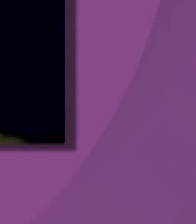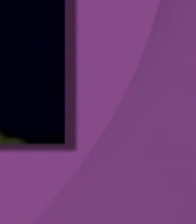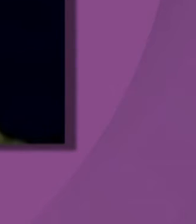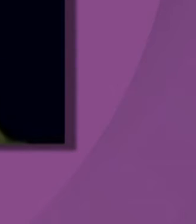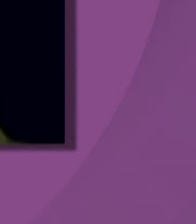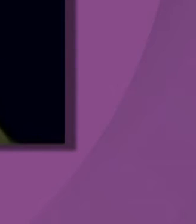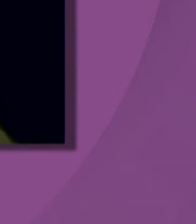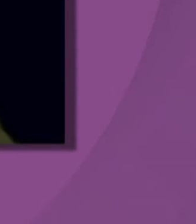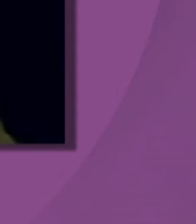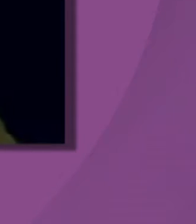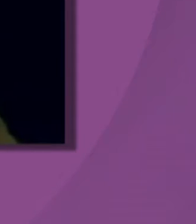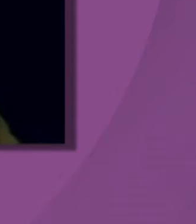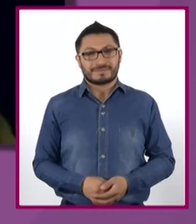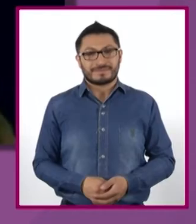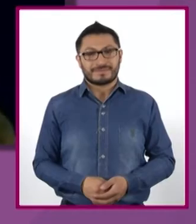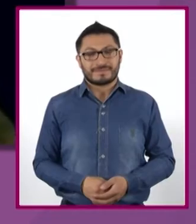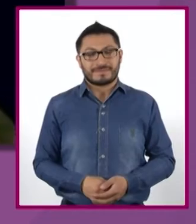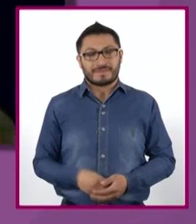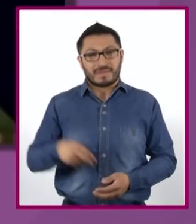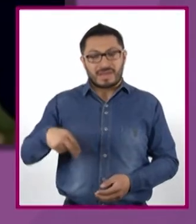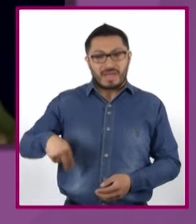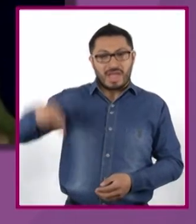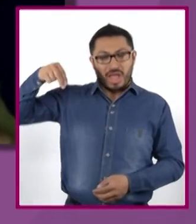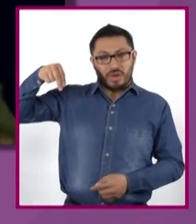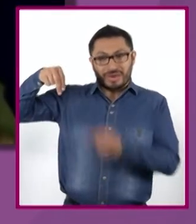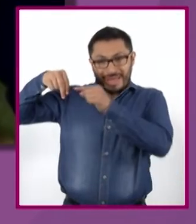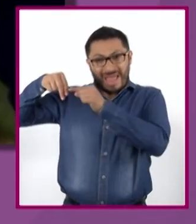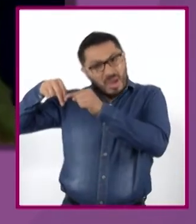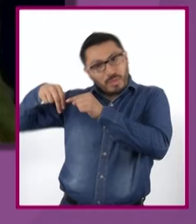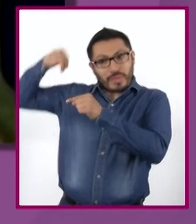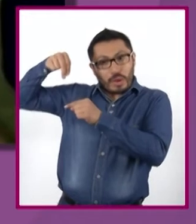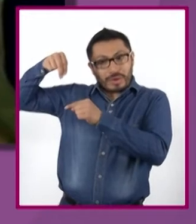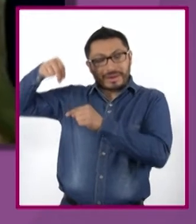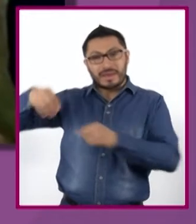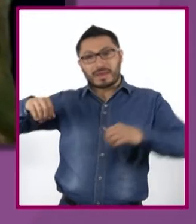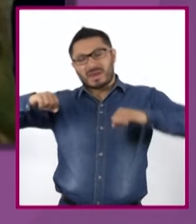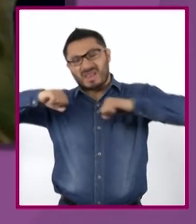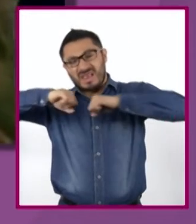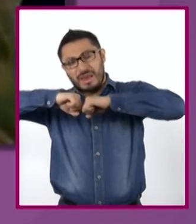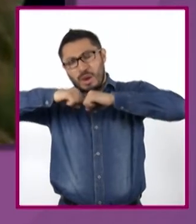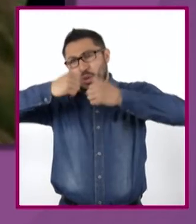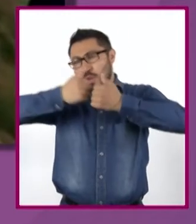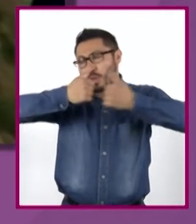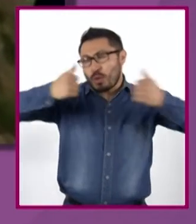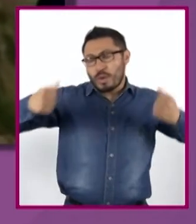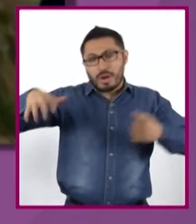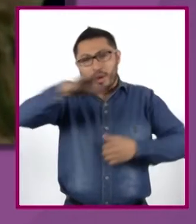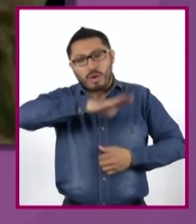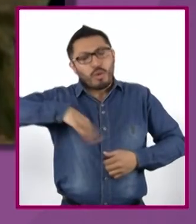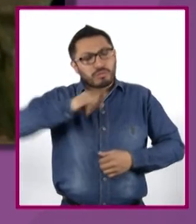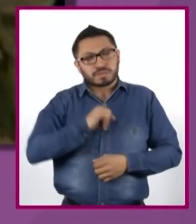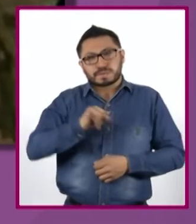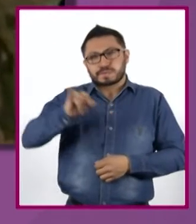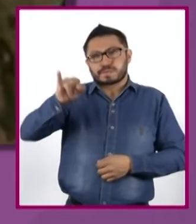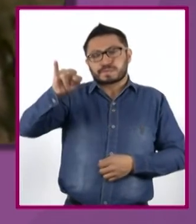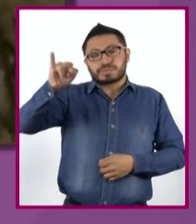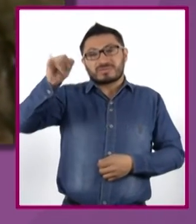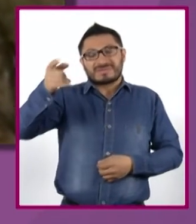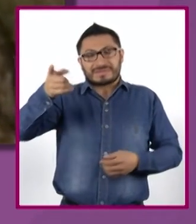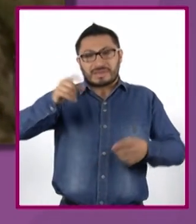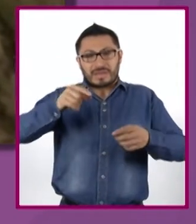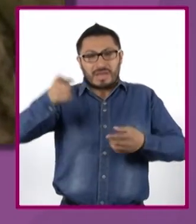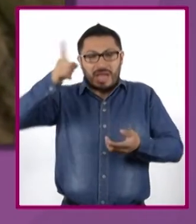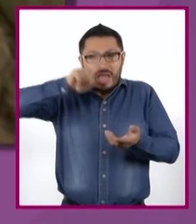El norte del norte, la península separada, las tierras más lejanas del ombligo del mundo,